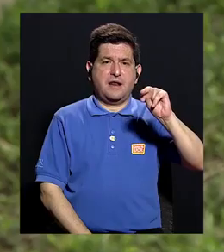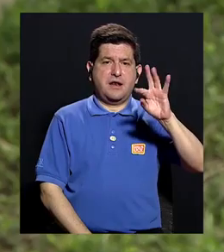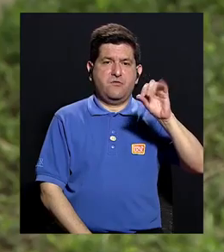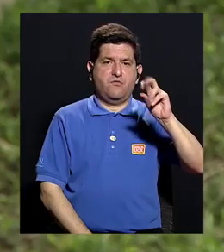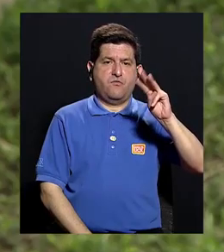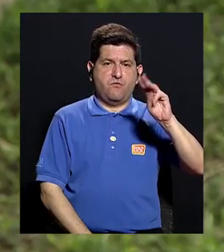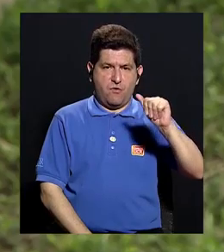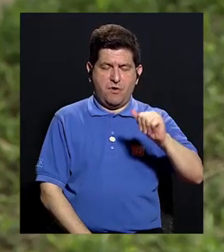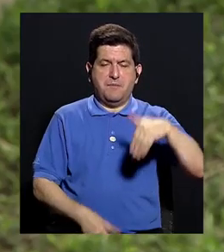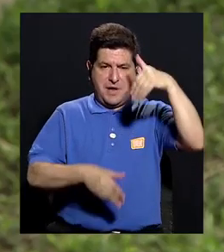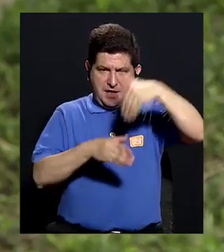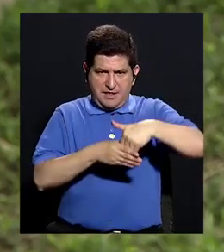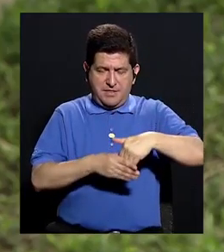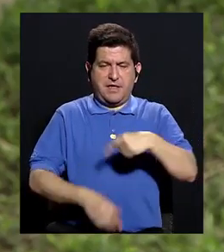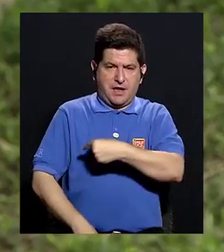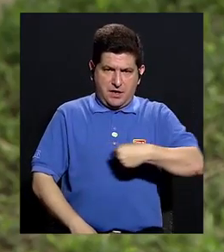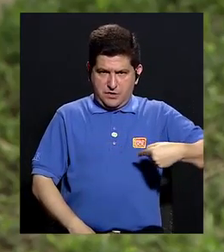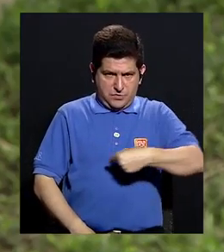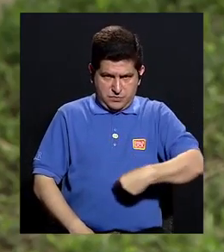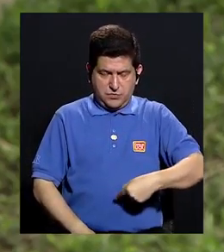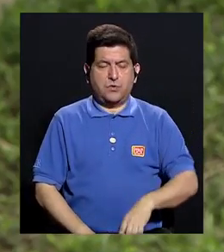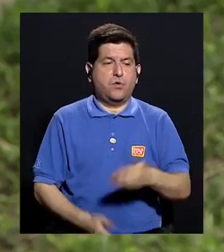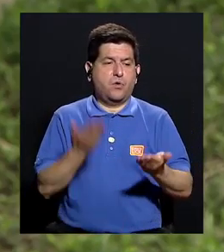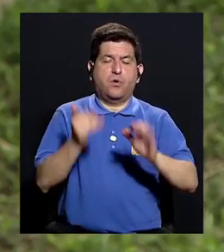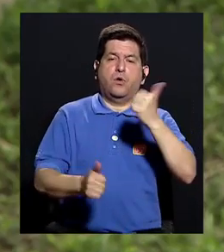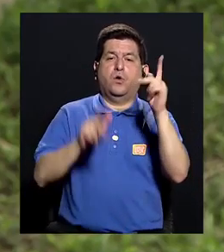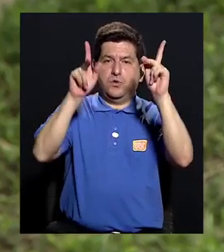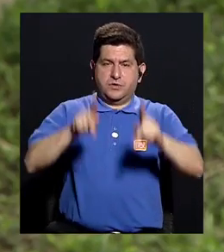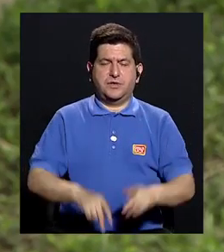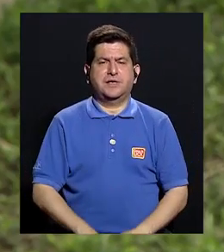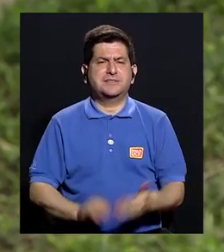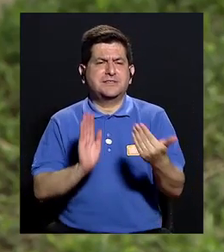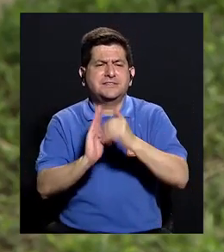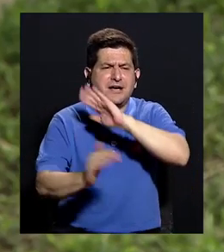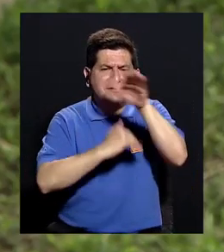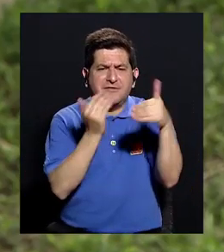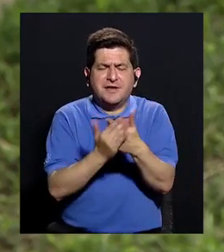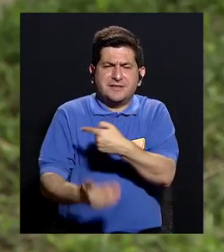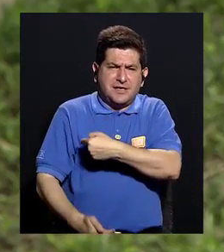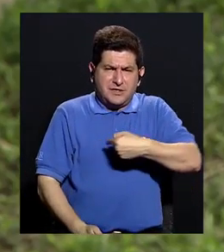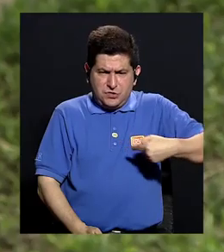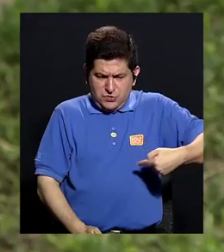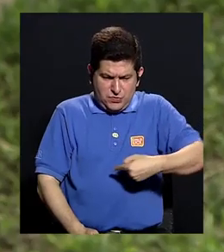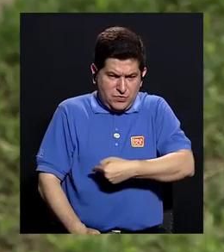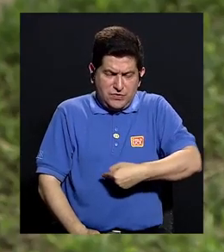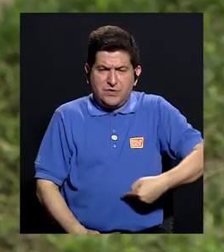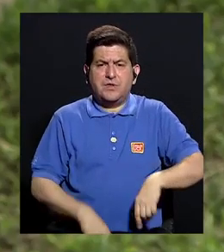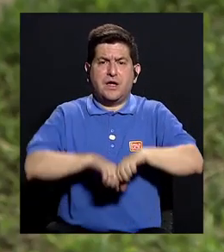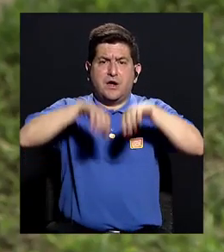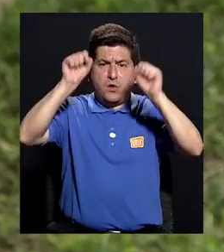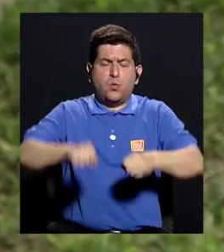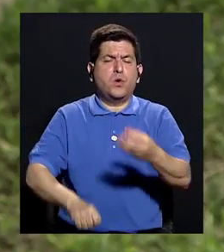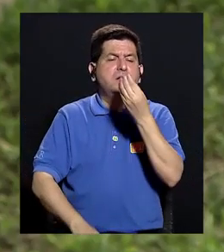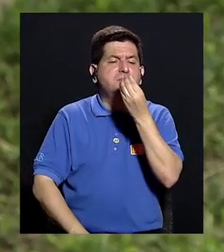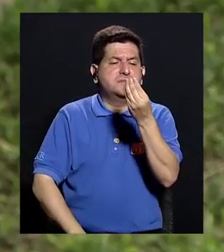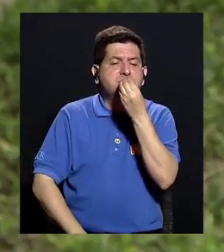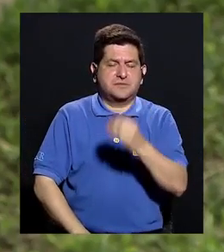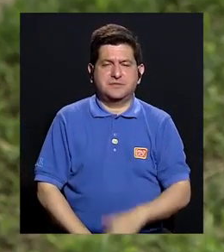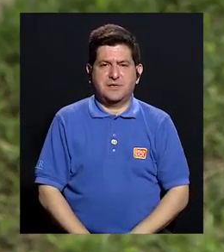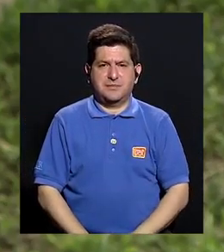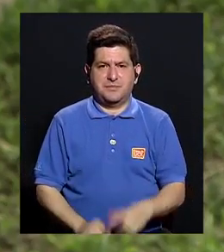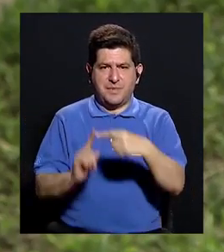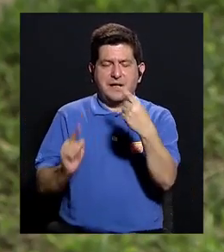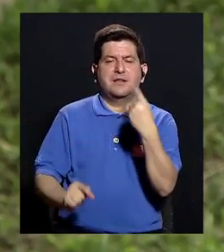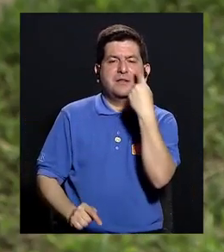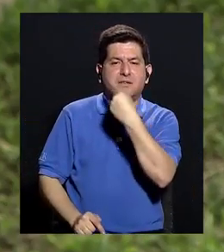más que las otras personas. Empieza a deteriorarse realmente casi todo el sistema digestivo, o sea,